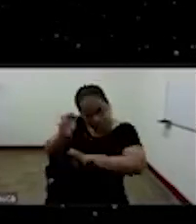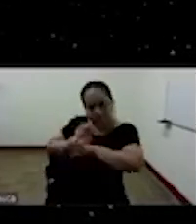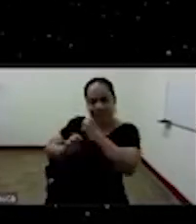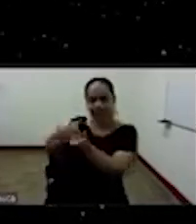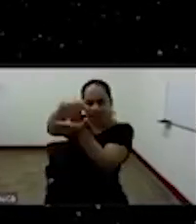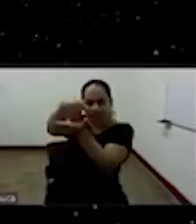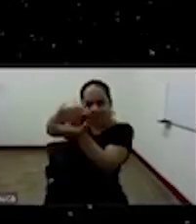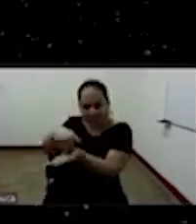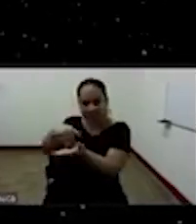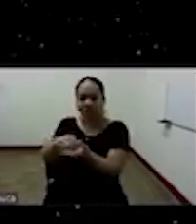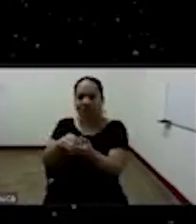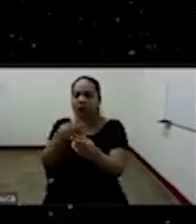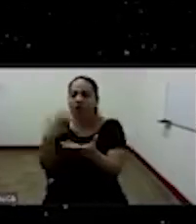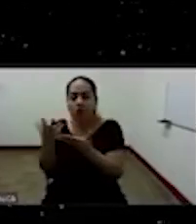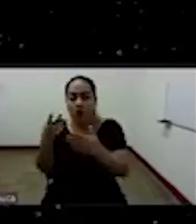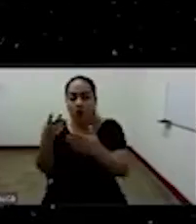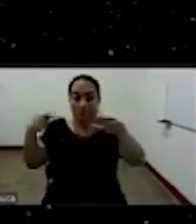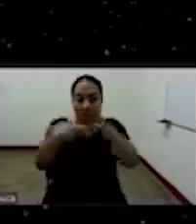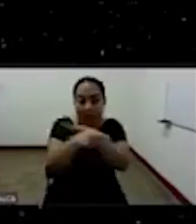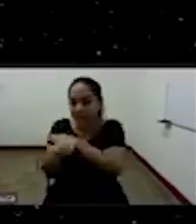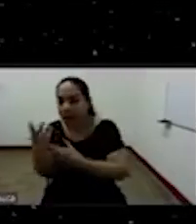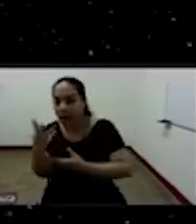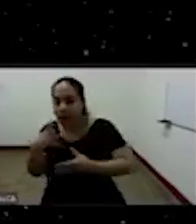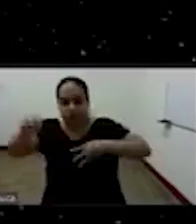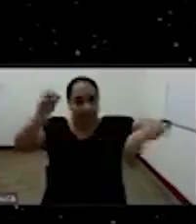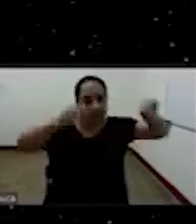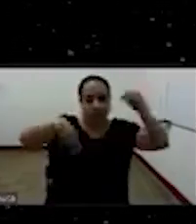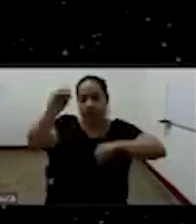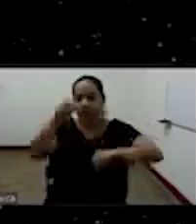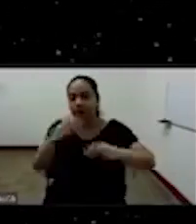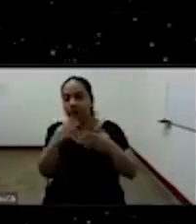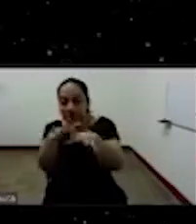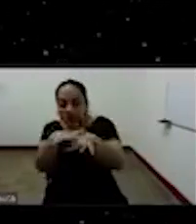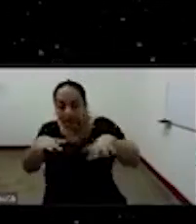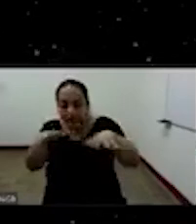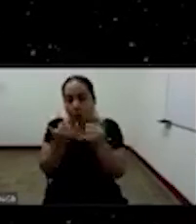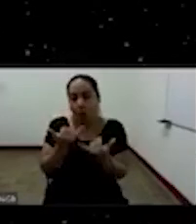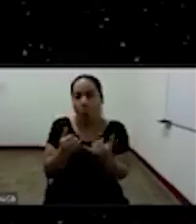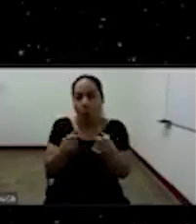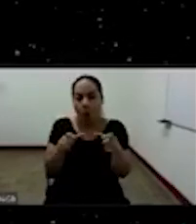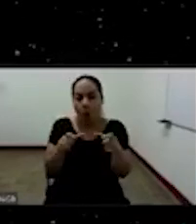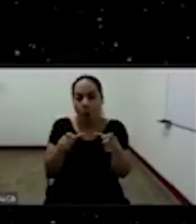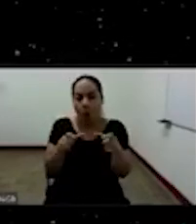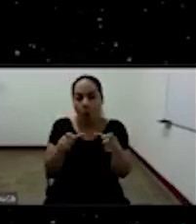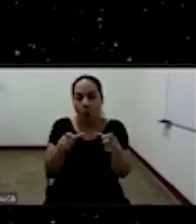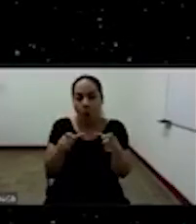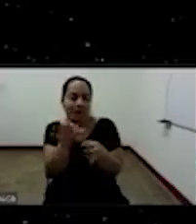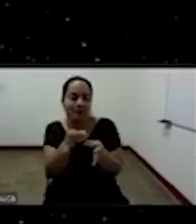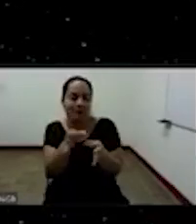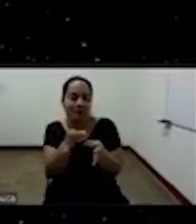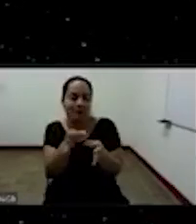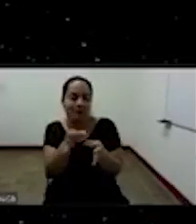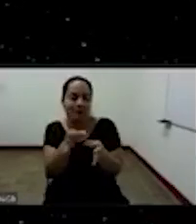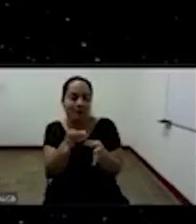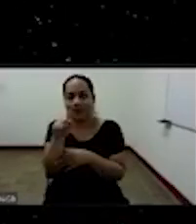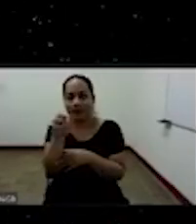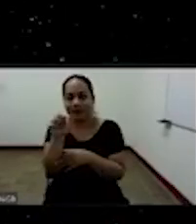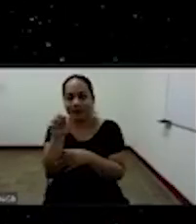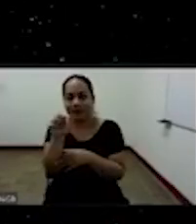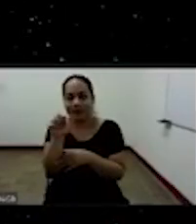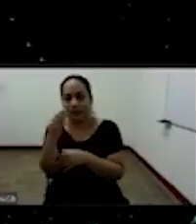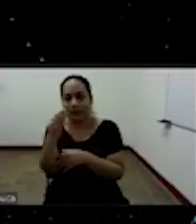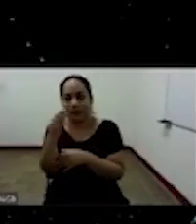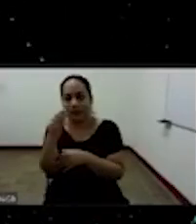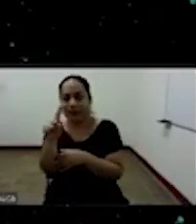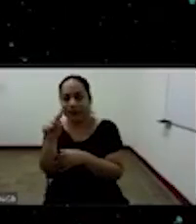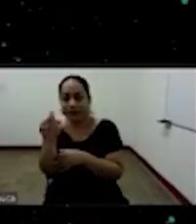huyeron hacia las partes altas formaron eh lo que hoy se conoce como el palenque de San Basilio bueno este